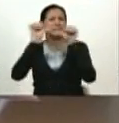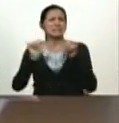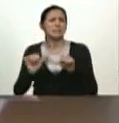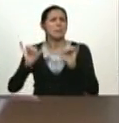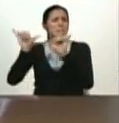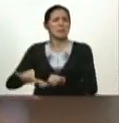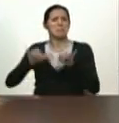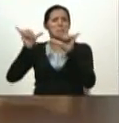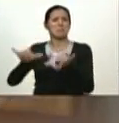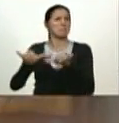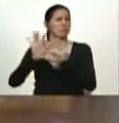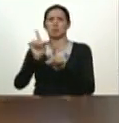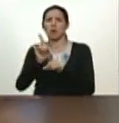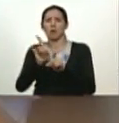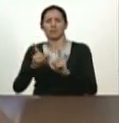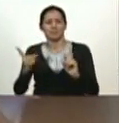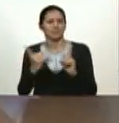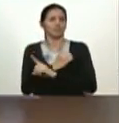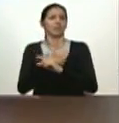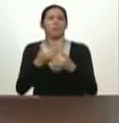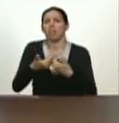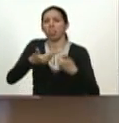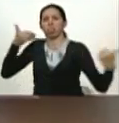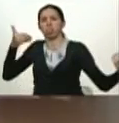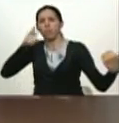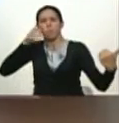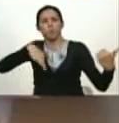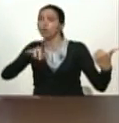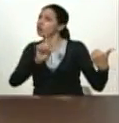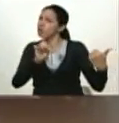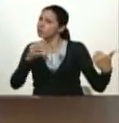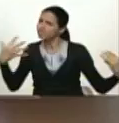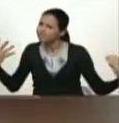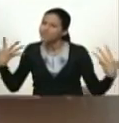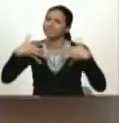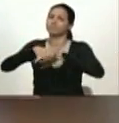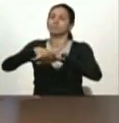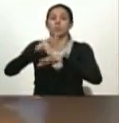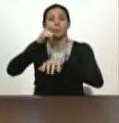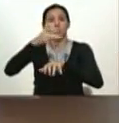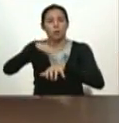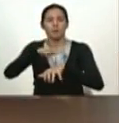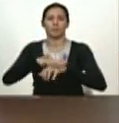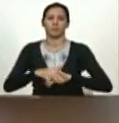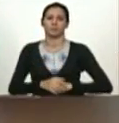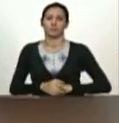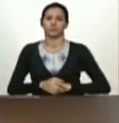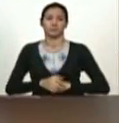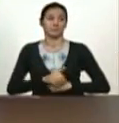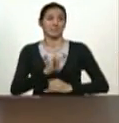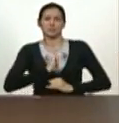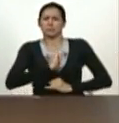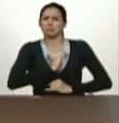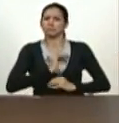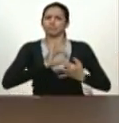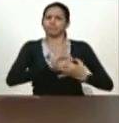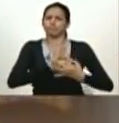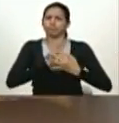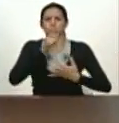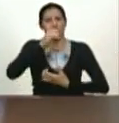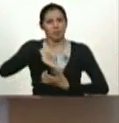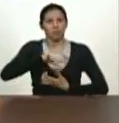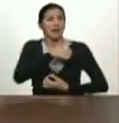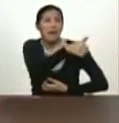representatividad, de la lejanía con el pueblo y se conviertan en ministerios del poder popular. Cada uno de ustedes, hermanas y hermanos,